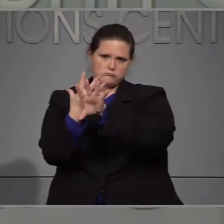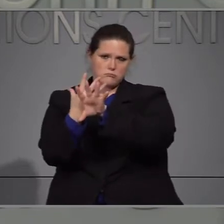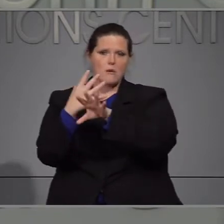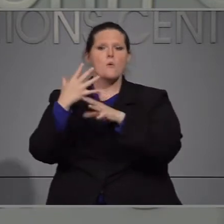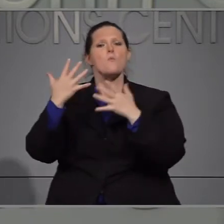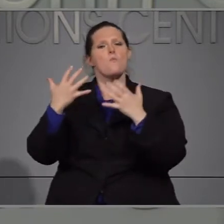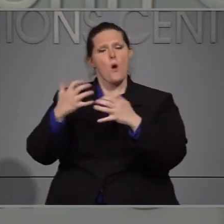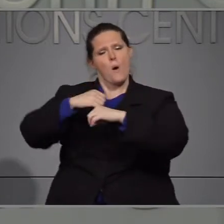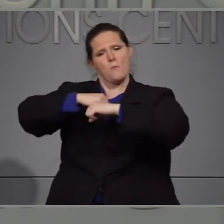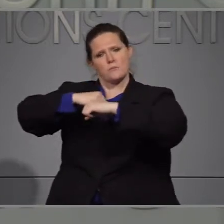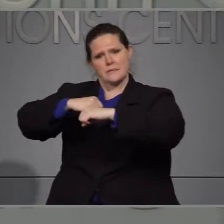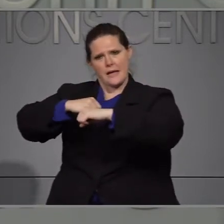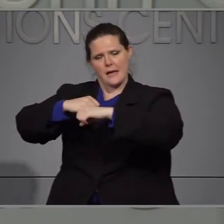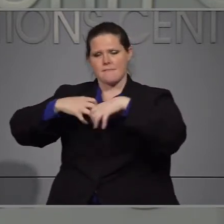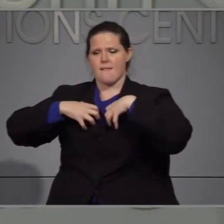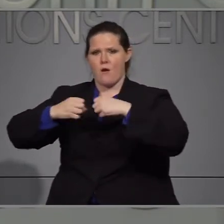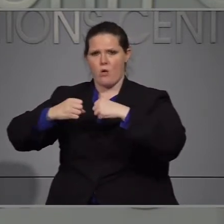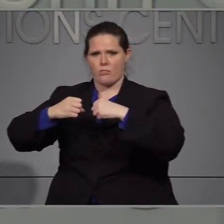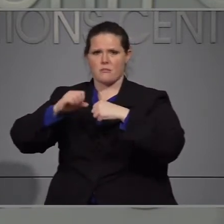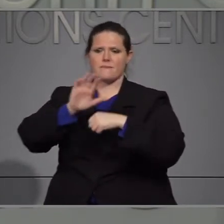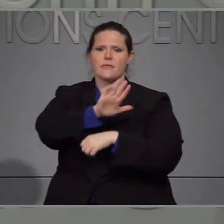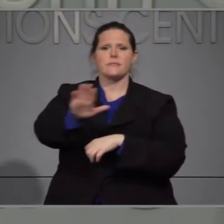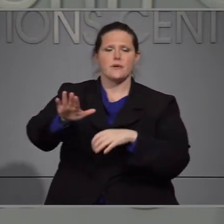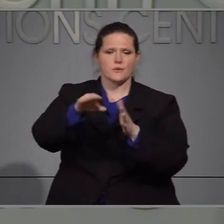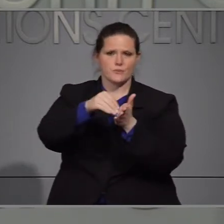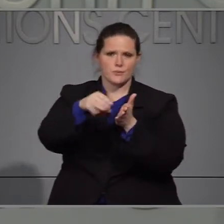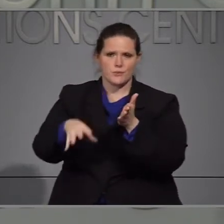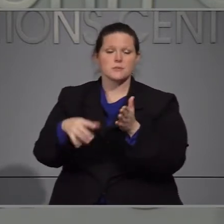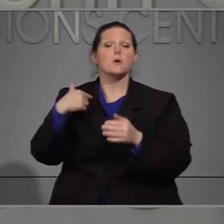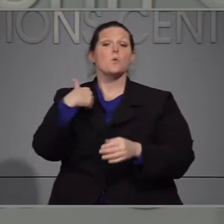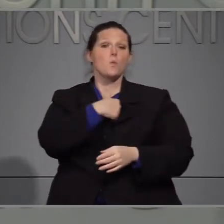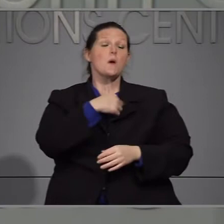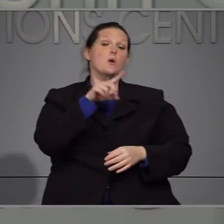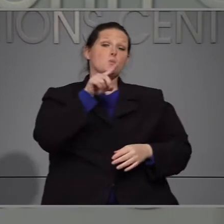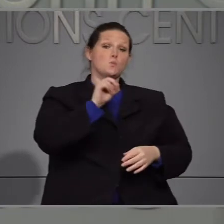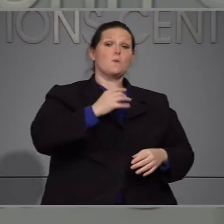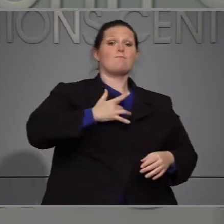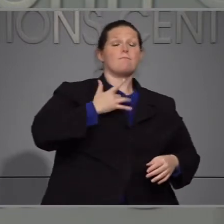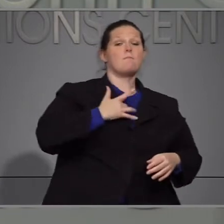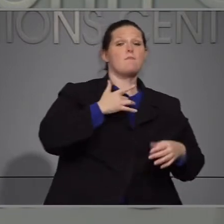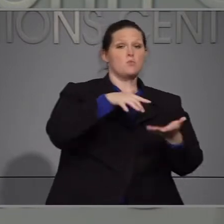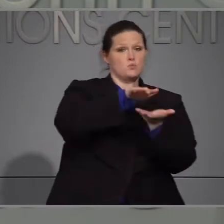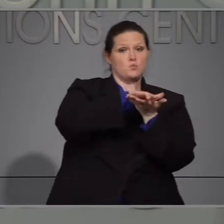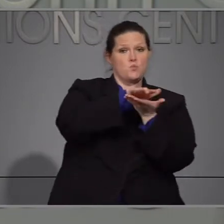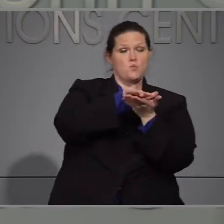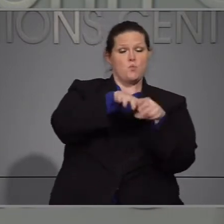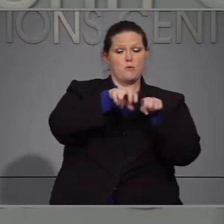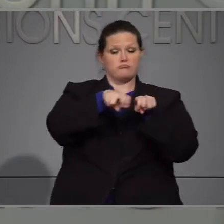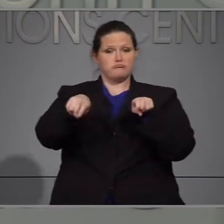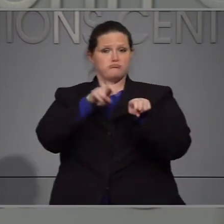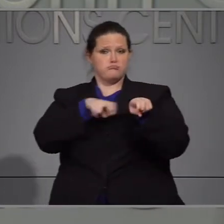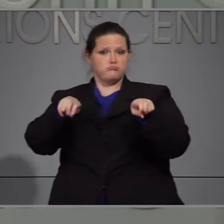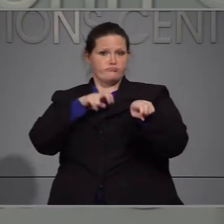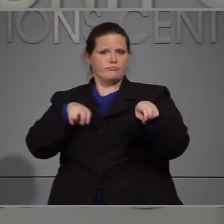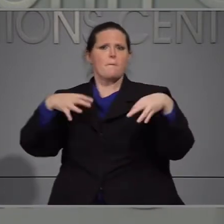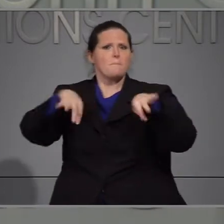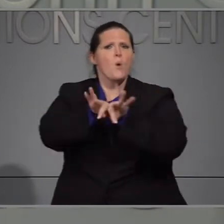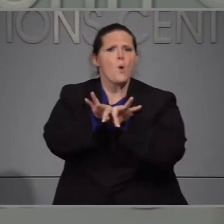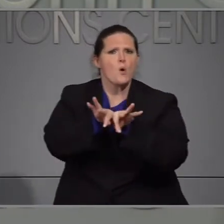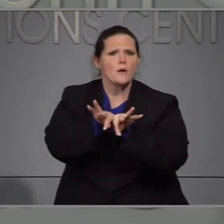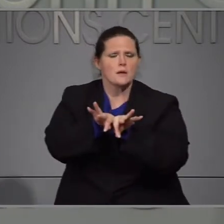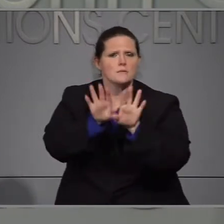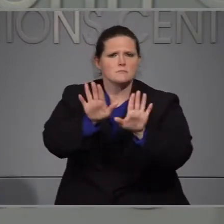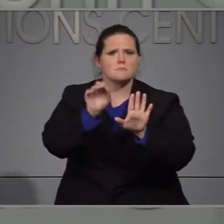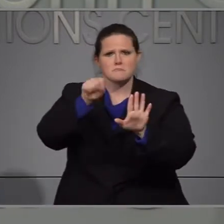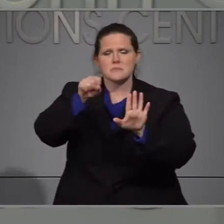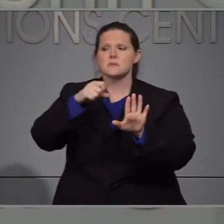posible, tomando en cuenta que lo importante es la salud de los alumnos. Sabemos que es importante aprender estando